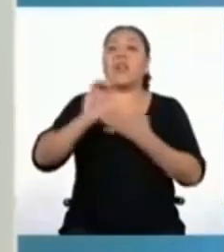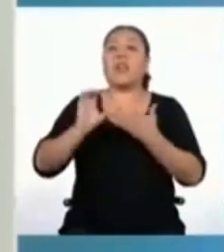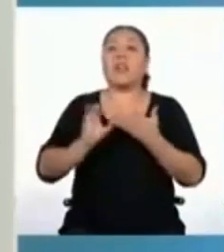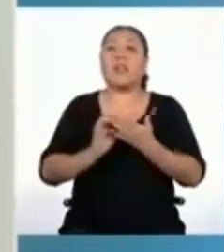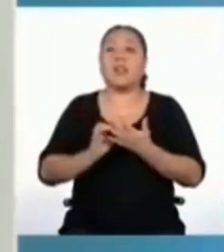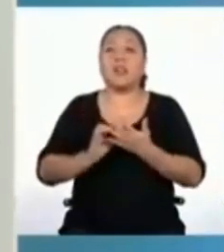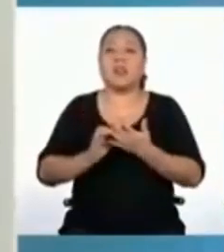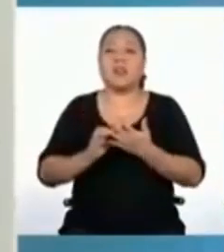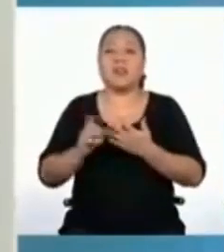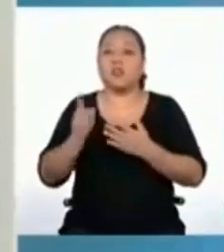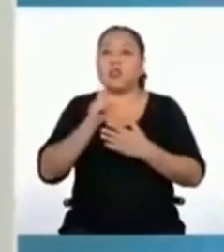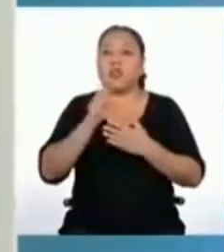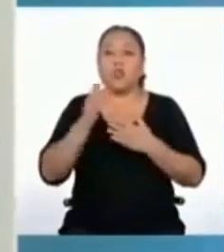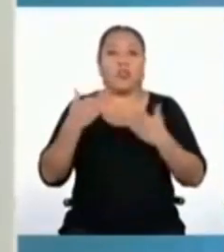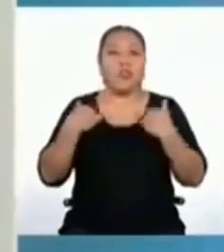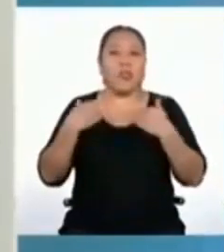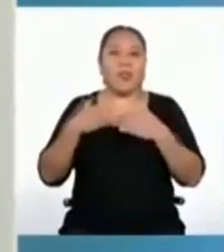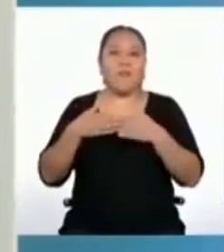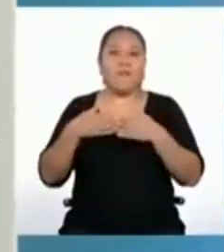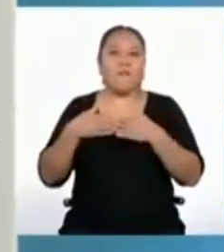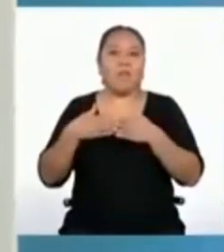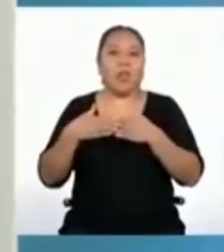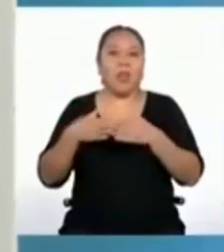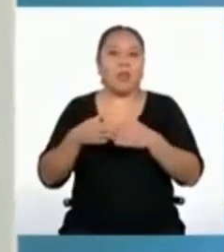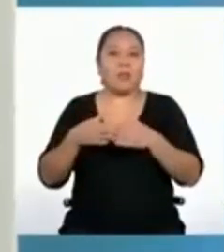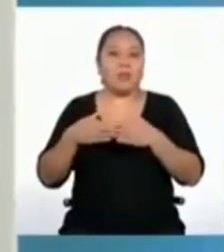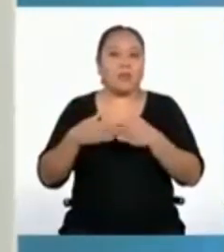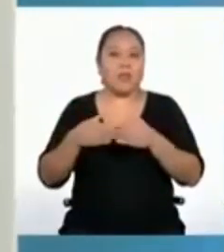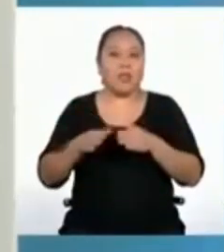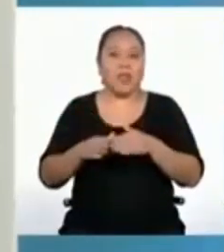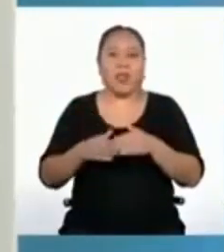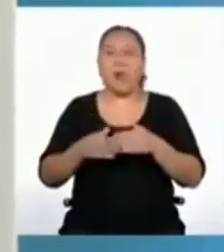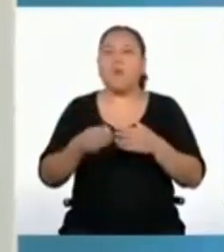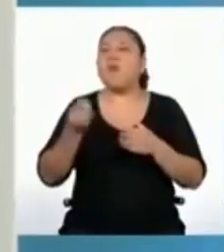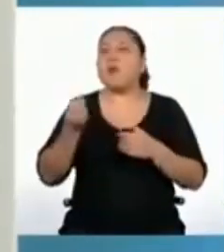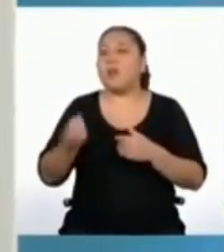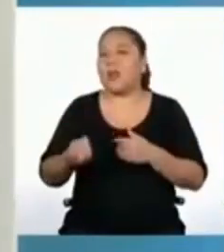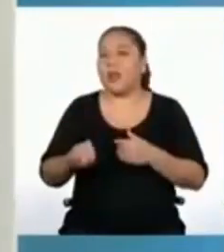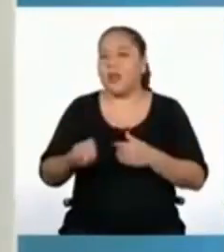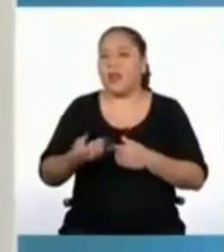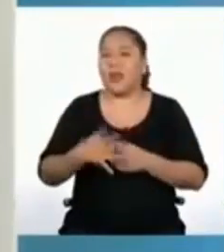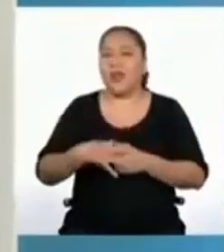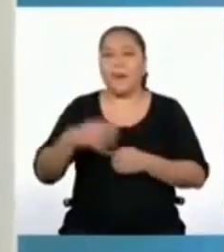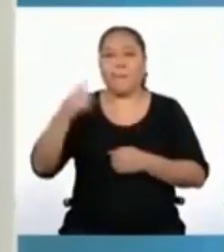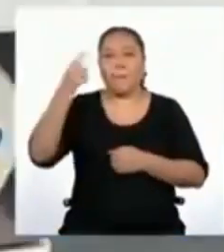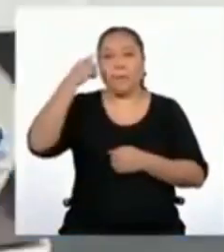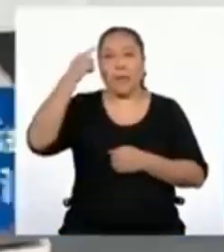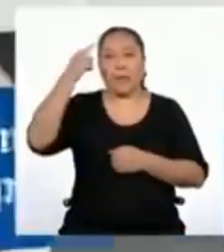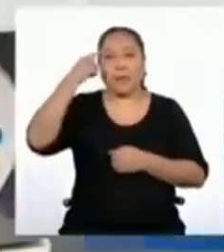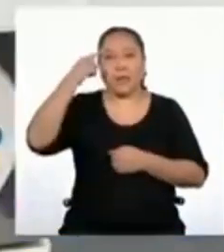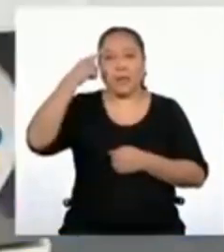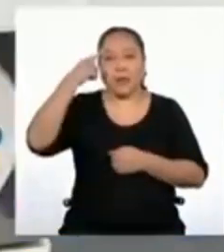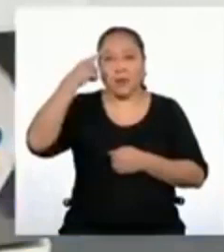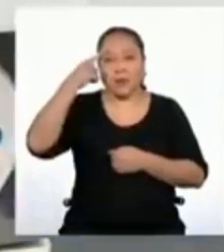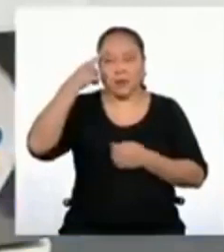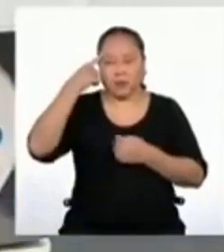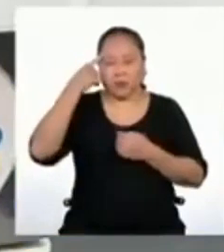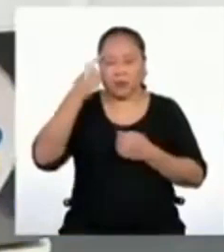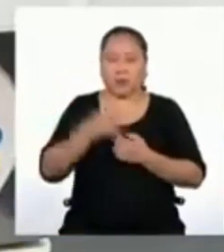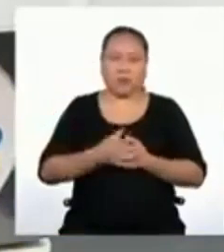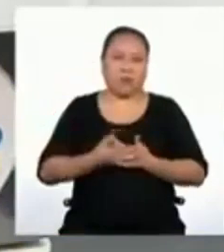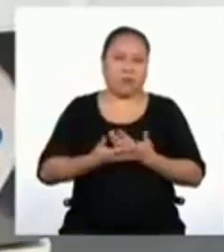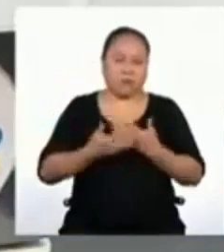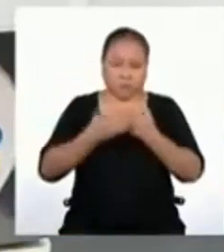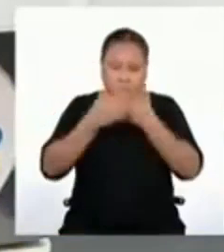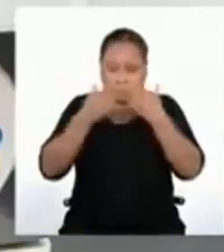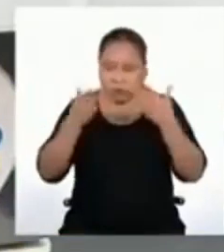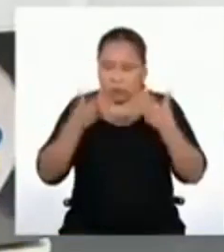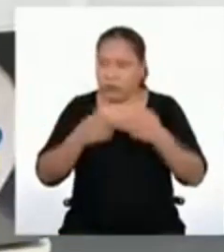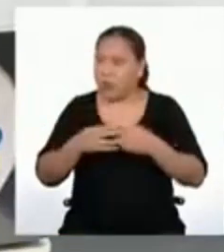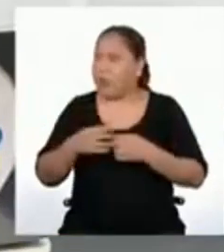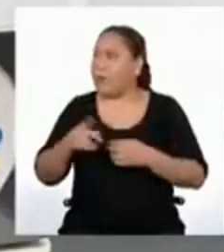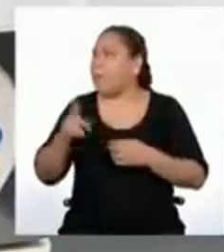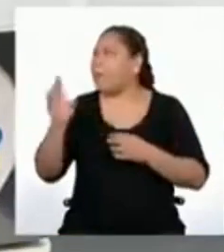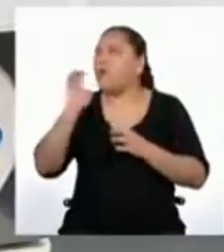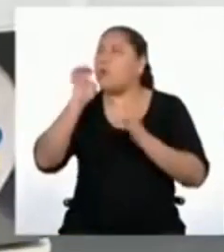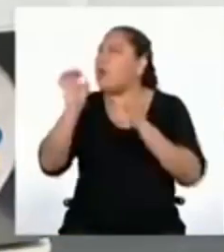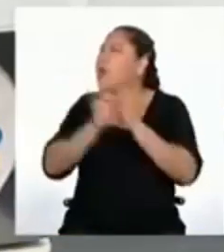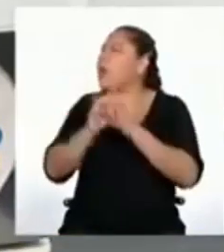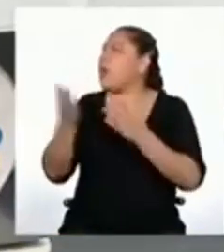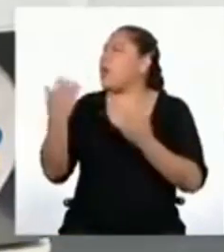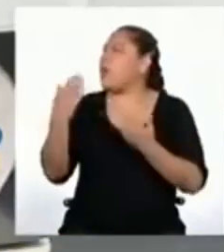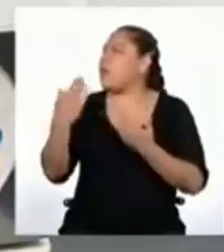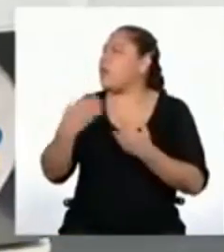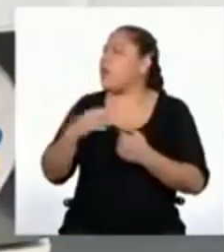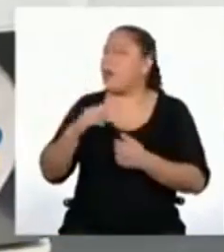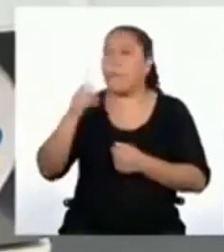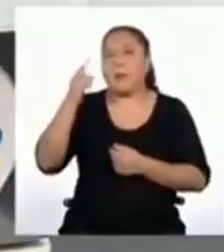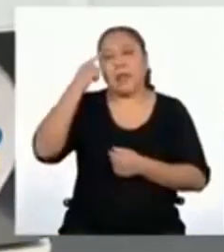ser inflexibles, es decir, pensamos en absolutos. ¿Puede poner algún ejemplo de pensamiento